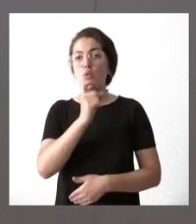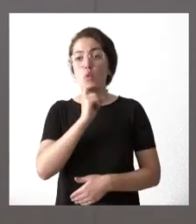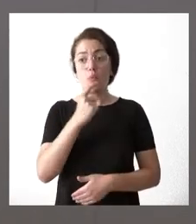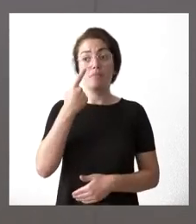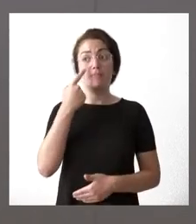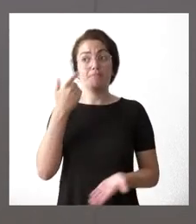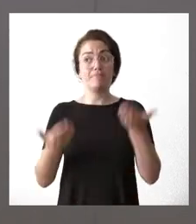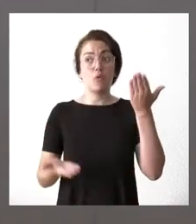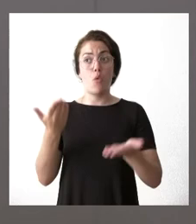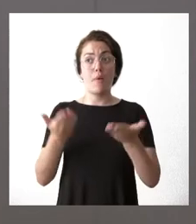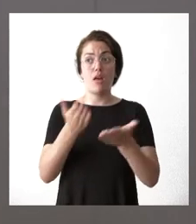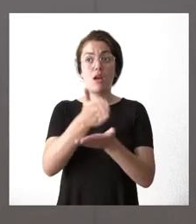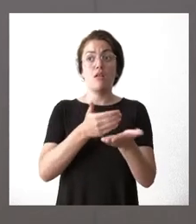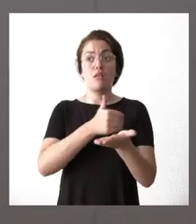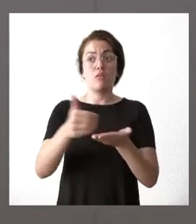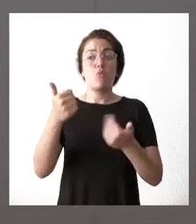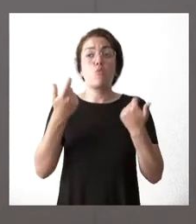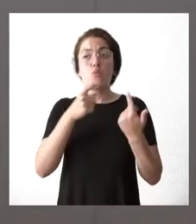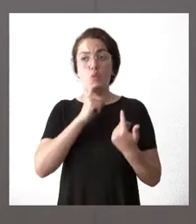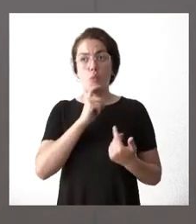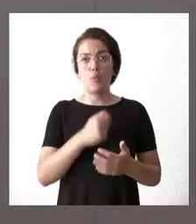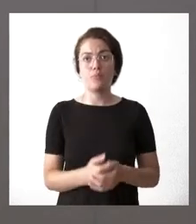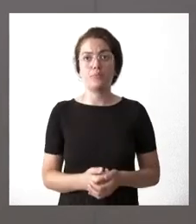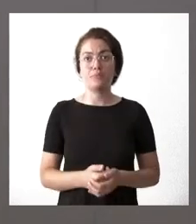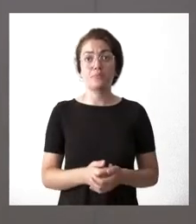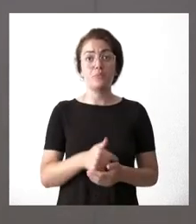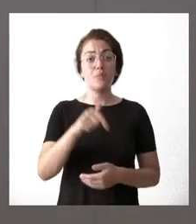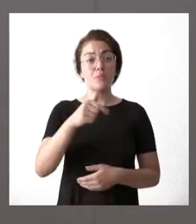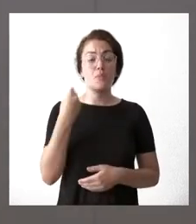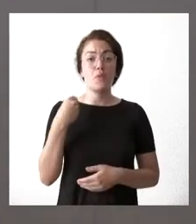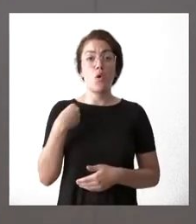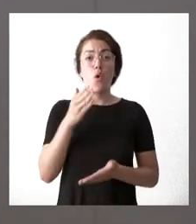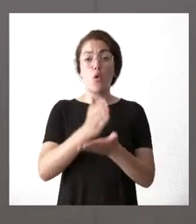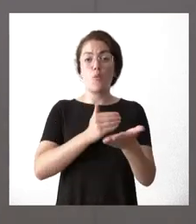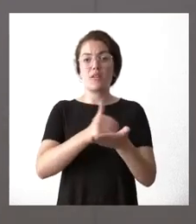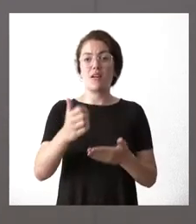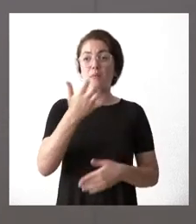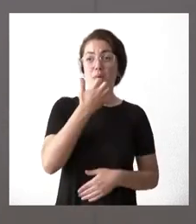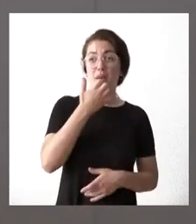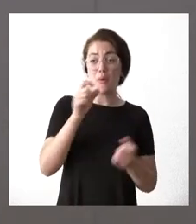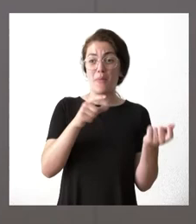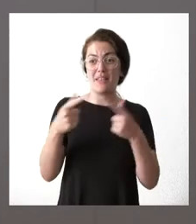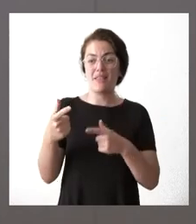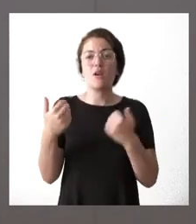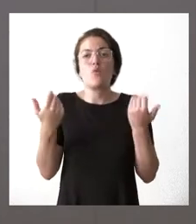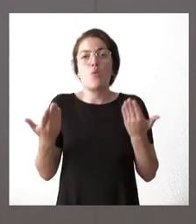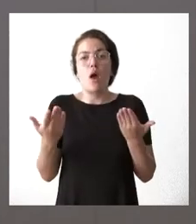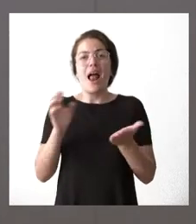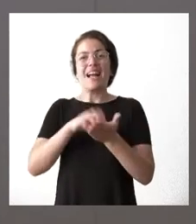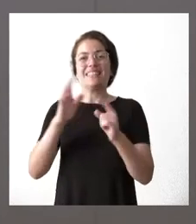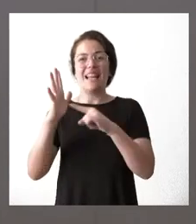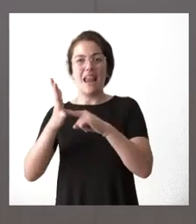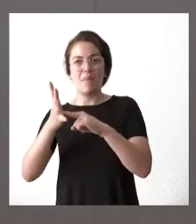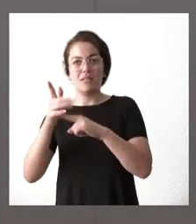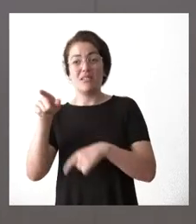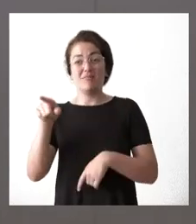resto. Una comunidad parecida a la nuestra en dispersión territorial como es Castilla y León por ejemplo pues tiene algo más de inflación que la que tenemos nosotros.